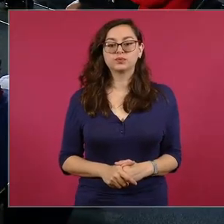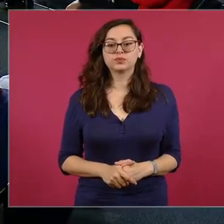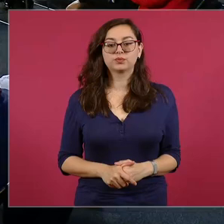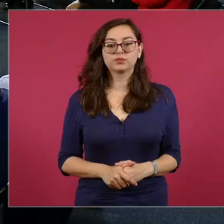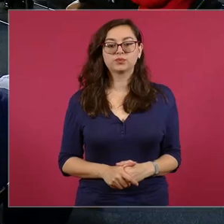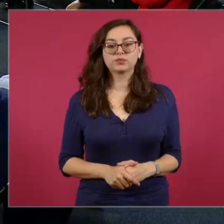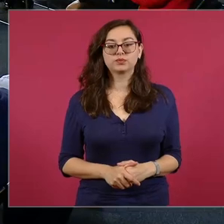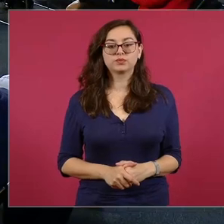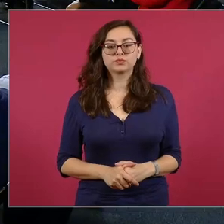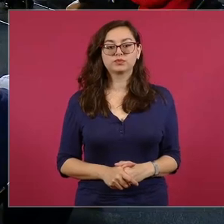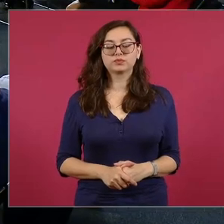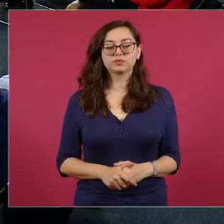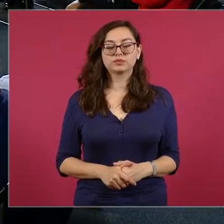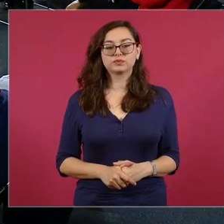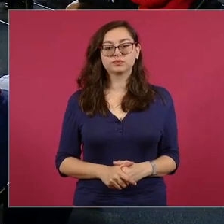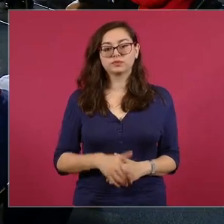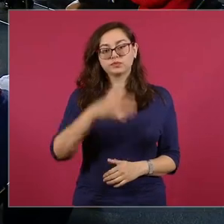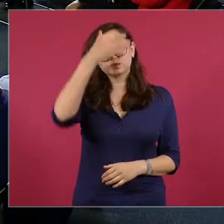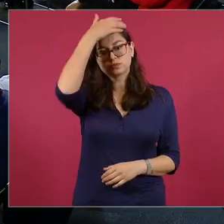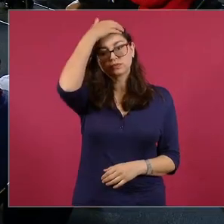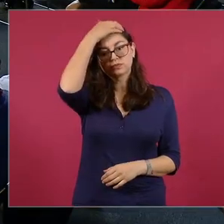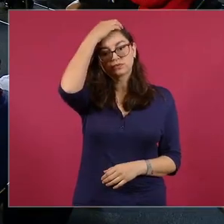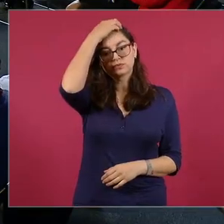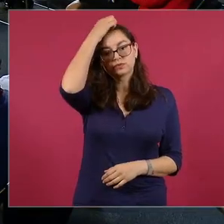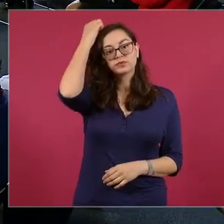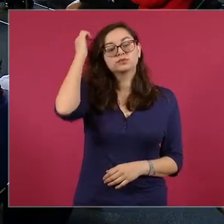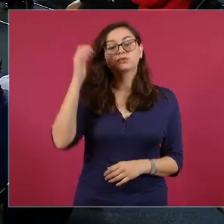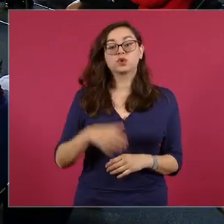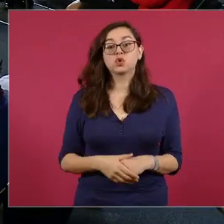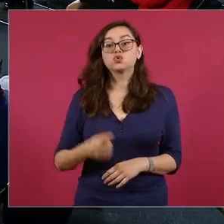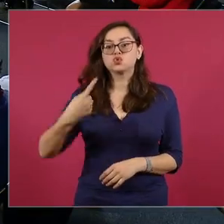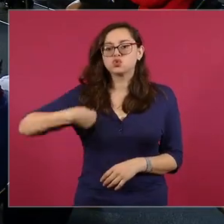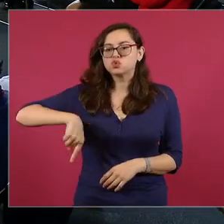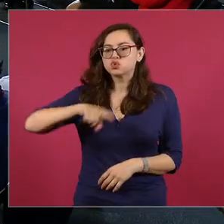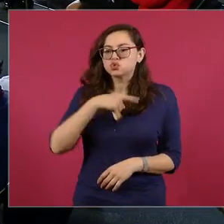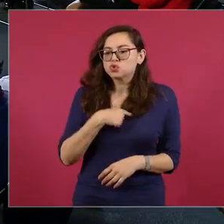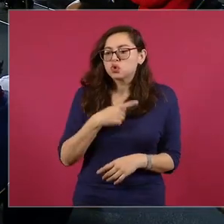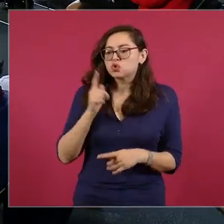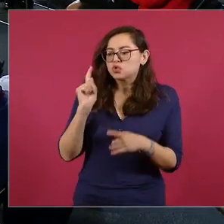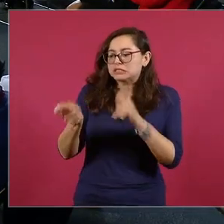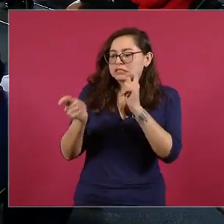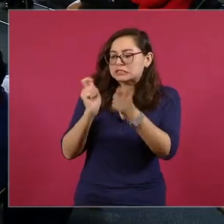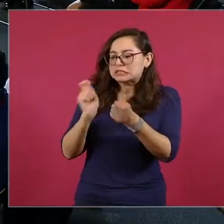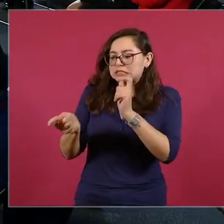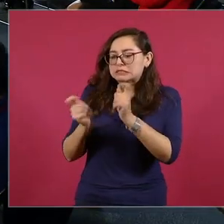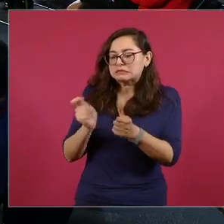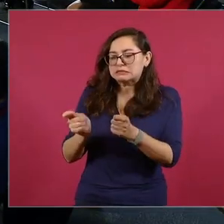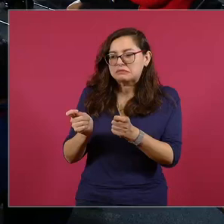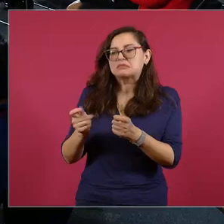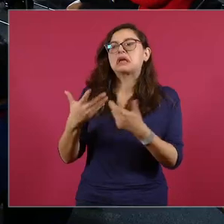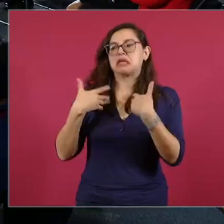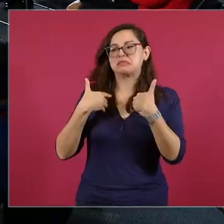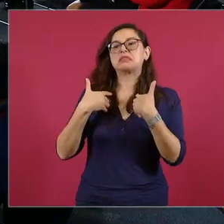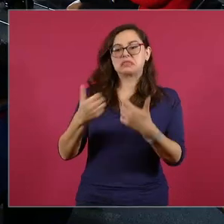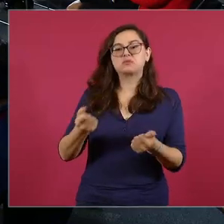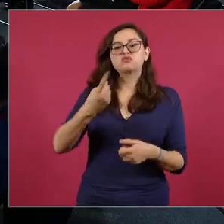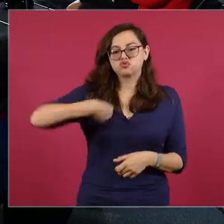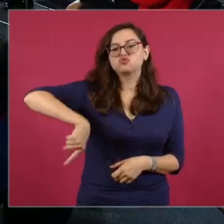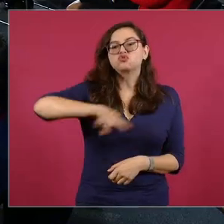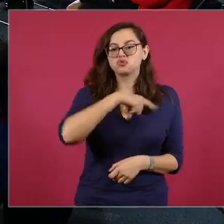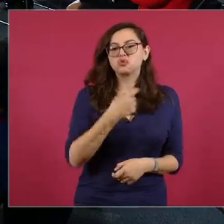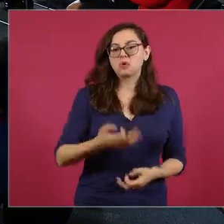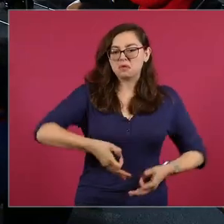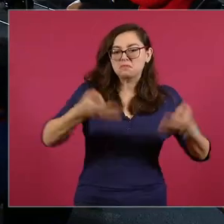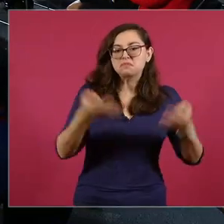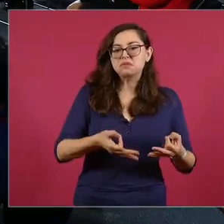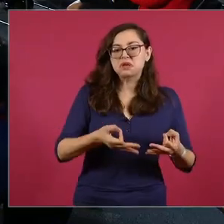a ver nuestro diagnóstico es correcto la población lo puede o no entender lo que va a pasar no, no lo que va a